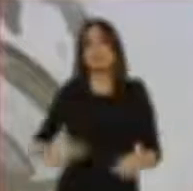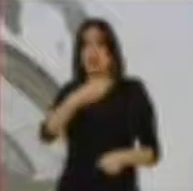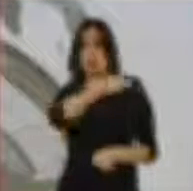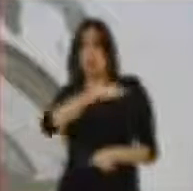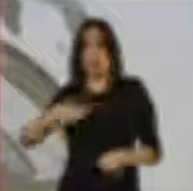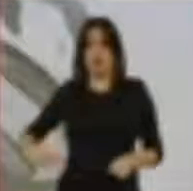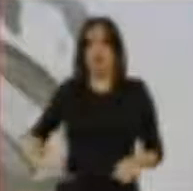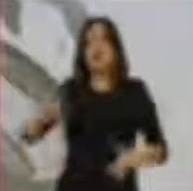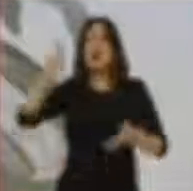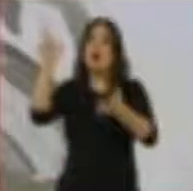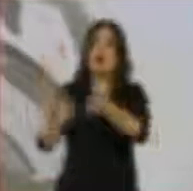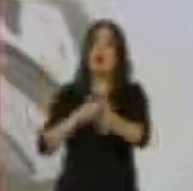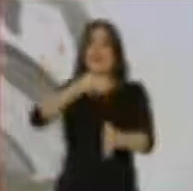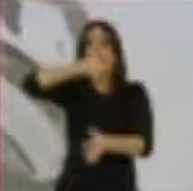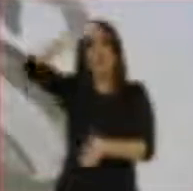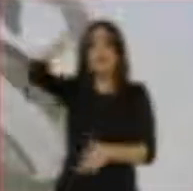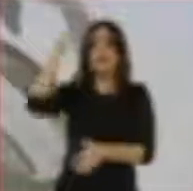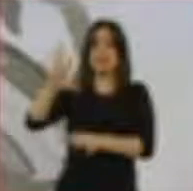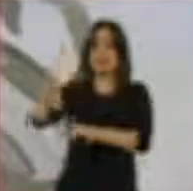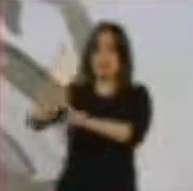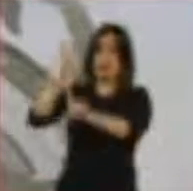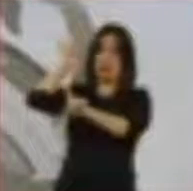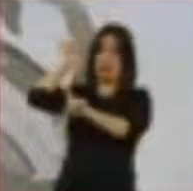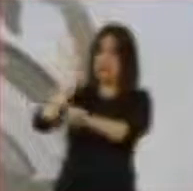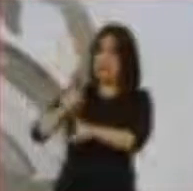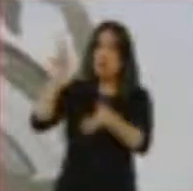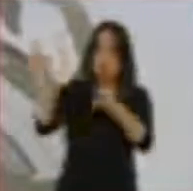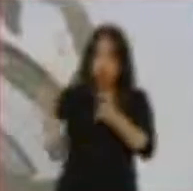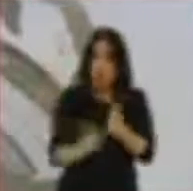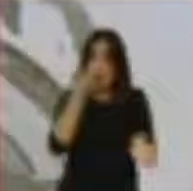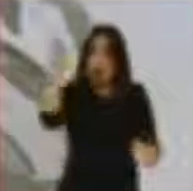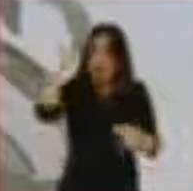municipio volviera a competir por el mismo cargo, ¿Usted votaría por él o por ella?